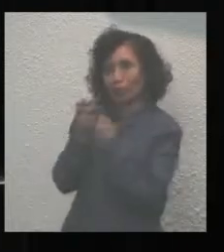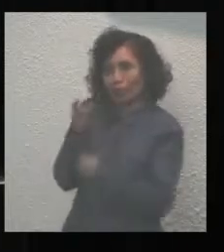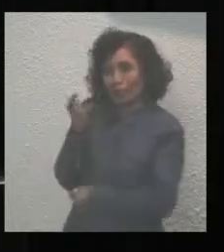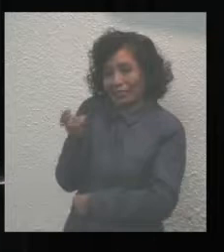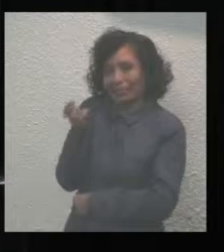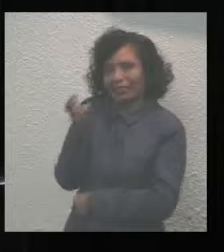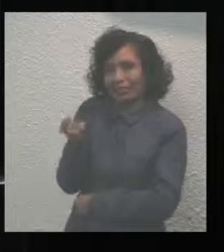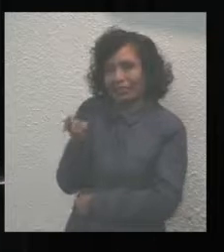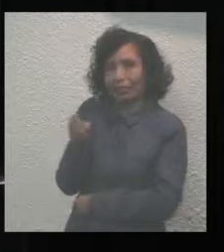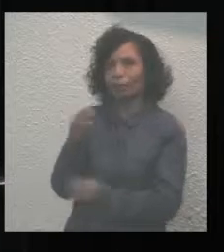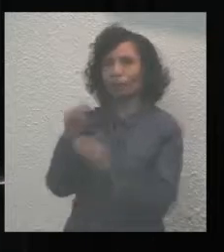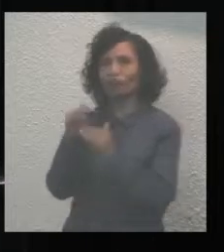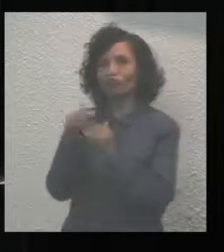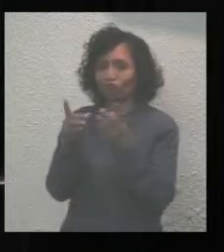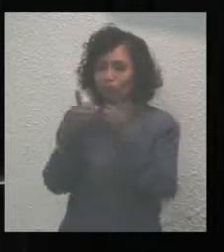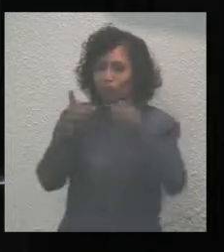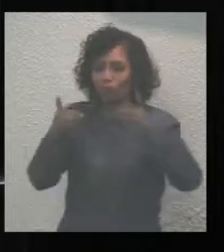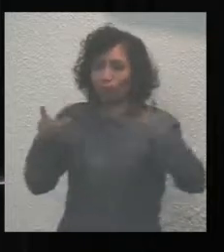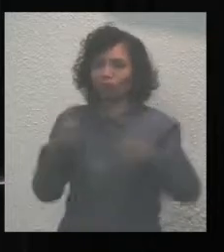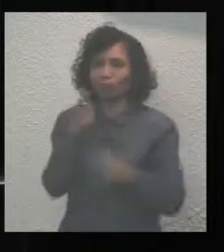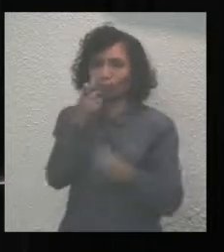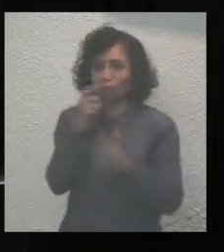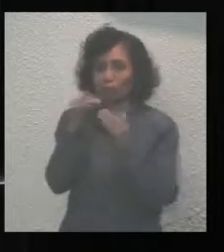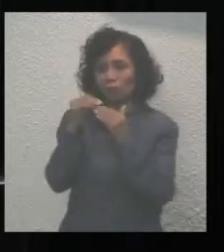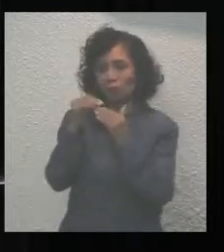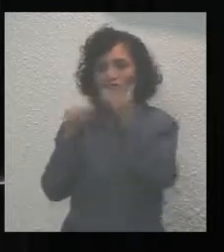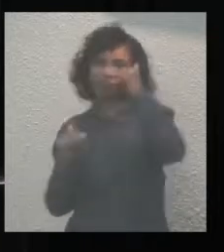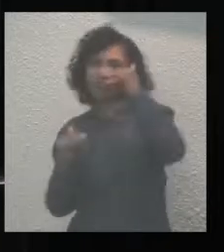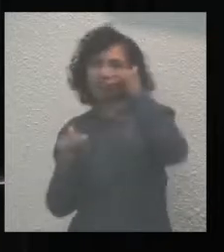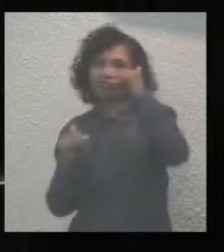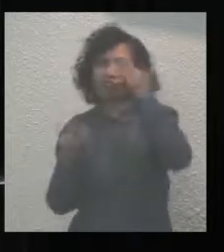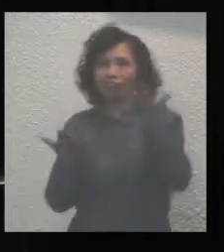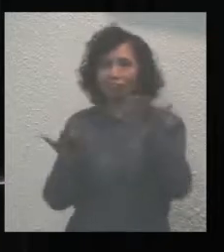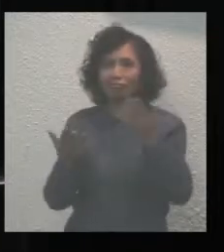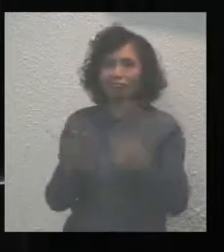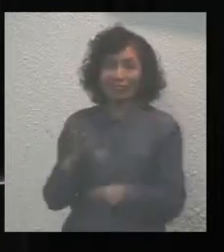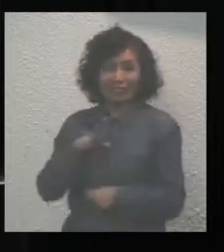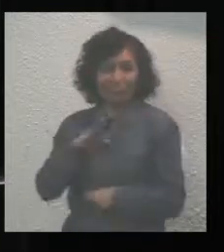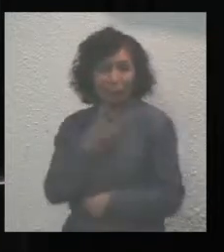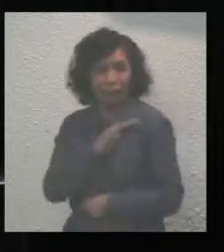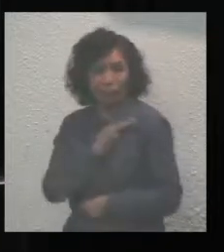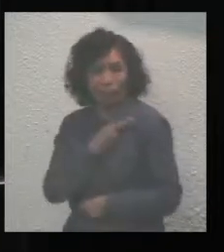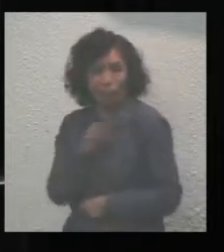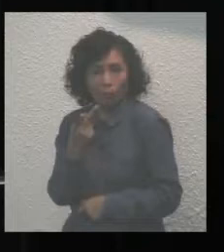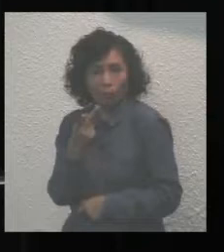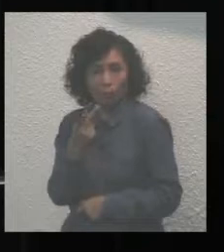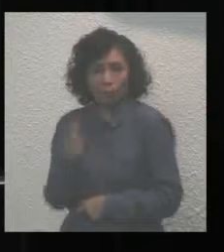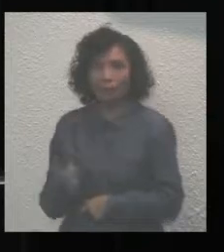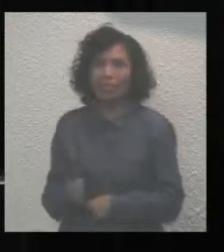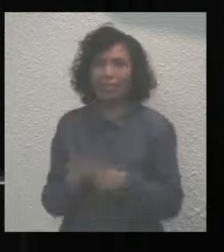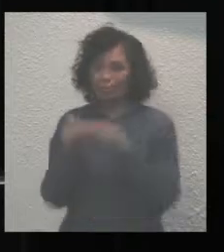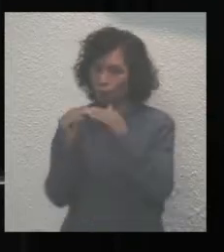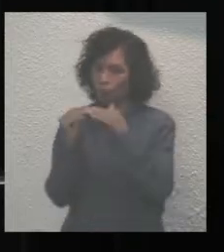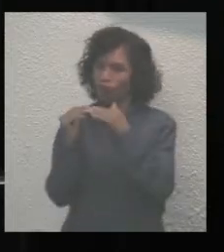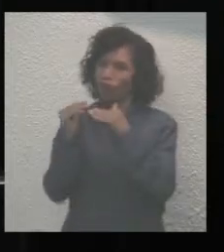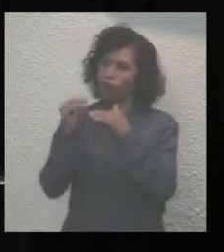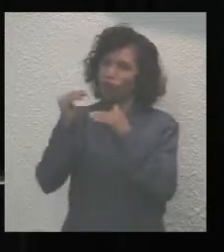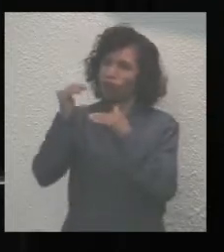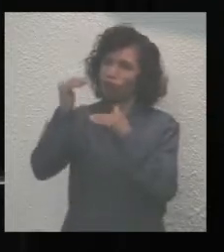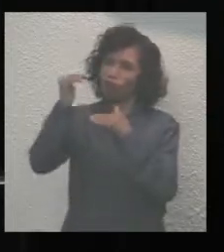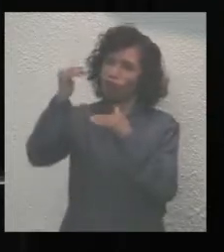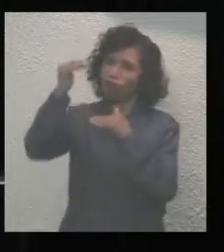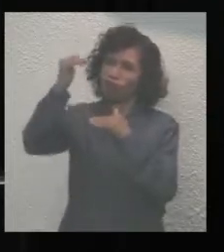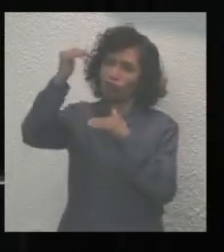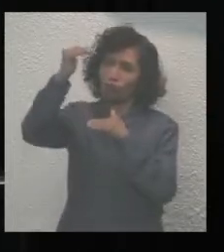por la desigualdad del desarrollo económico regional. La pobreza aumentó cerca de 17 puntos